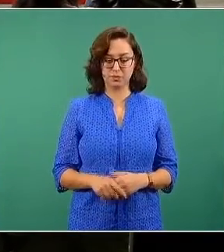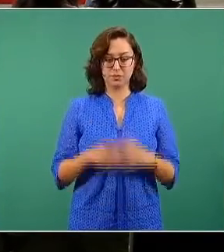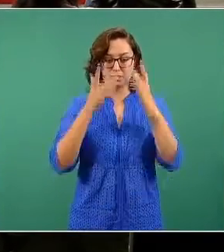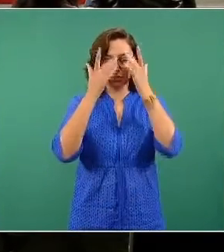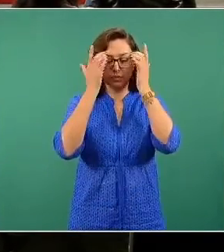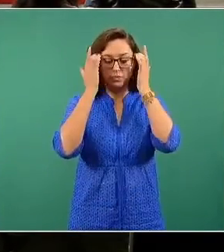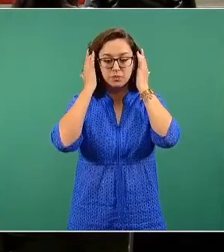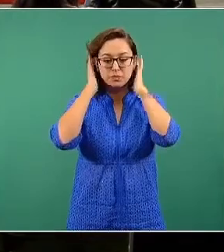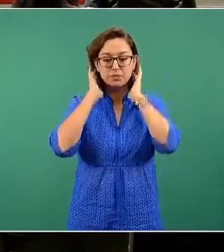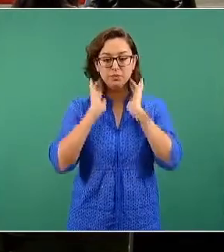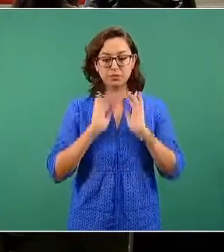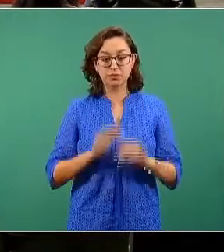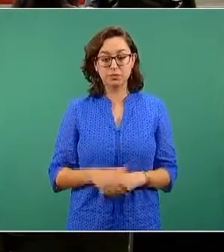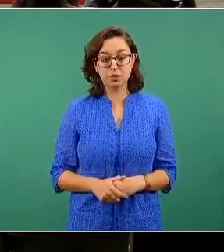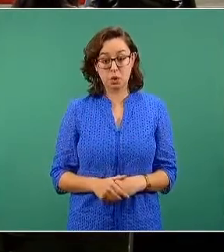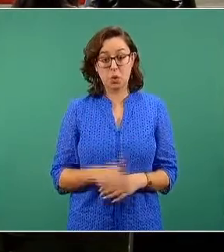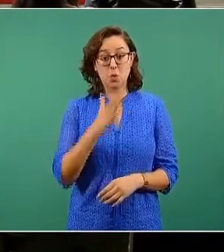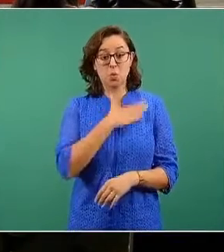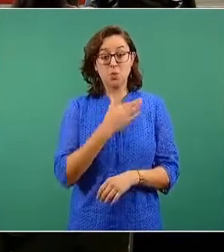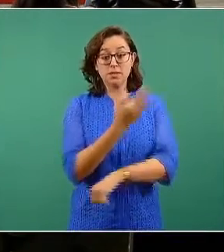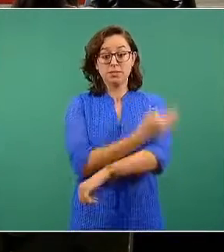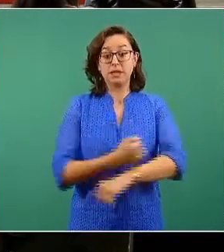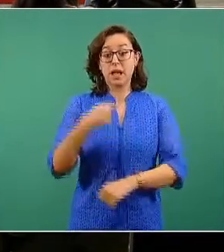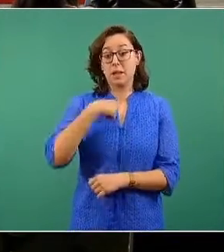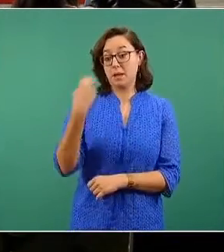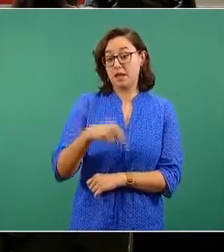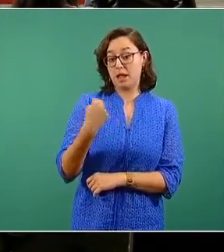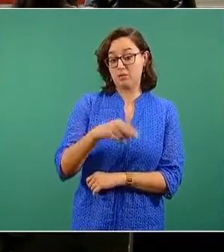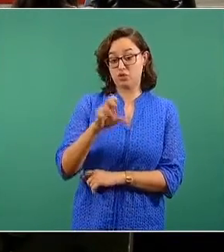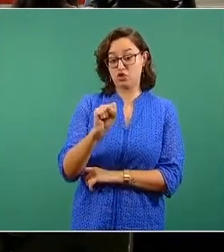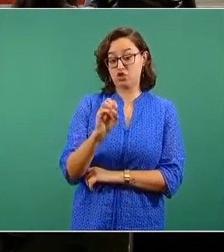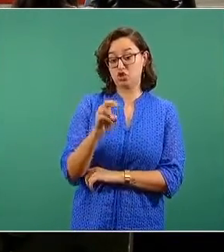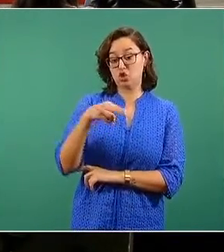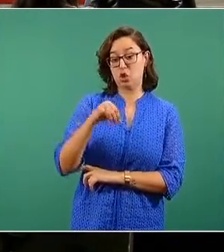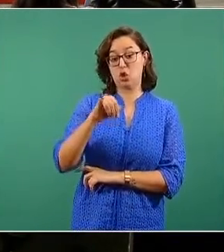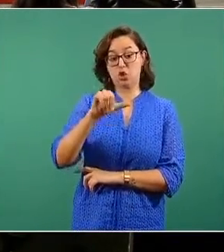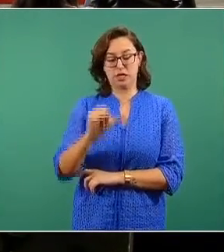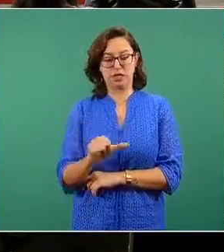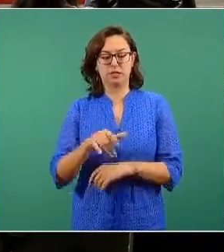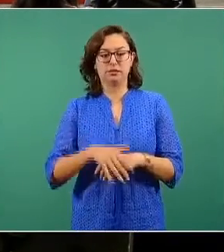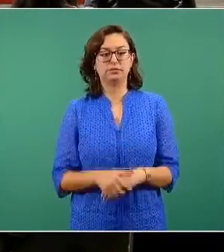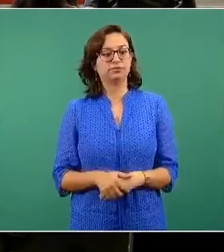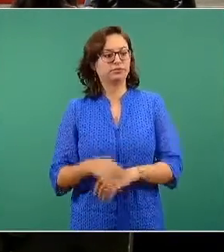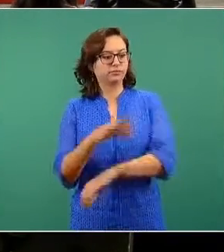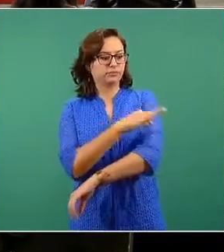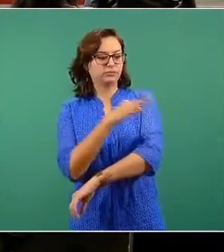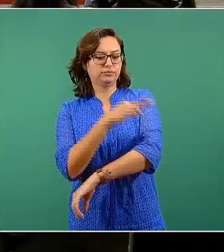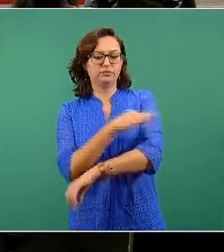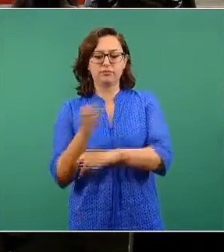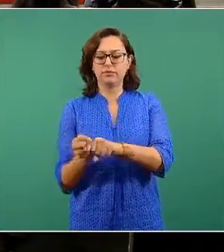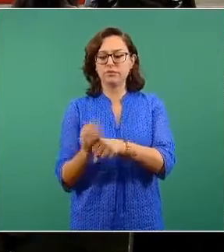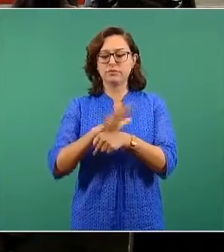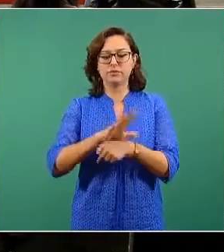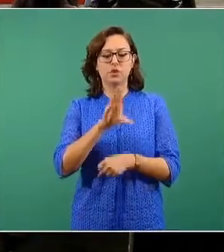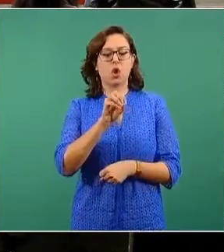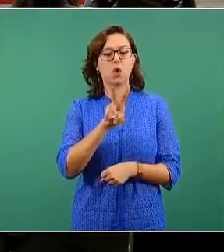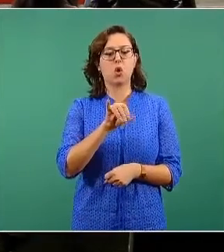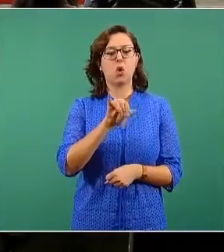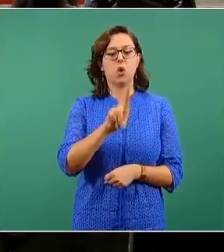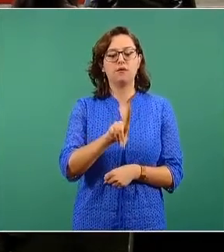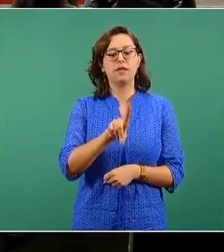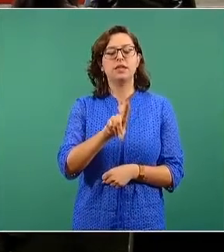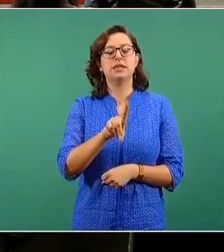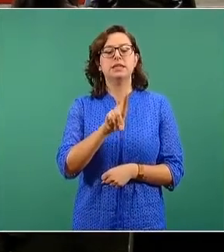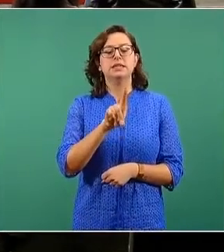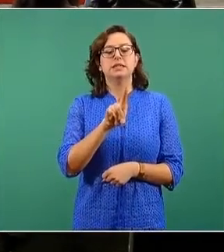Buenas tardes, Sonia Martínez Telles, ¿cuándo estarán disponibles las vacunas de COVID-19 para niños y jóvenes de